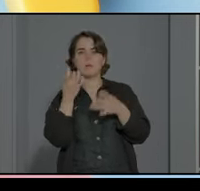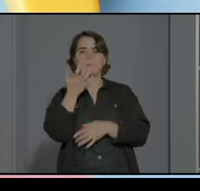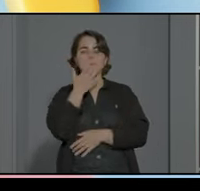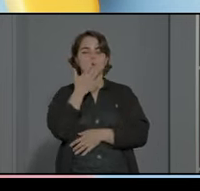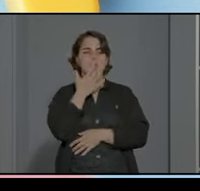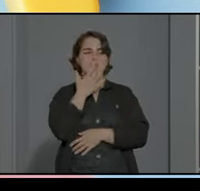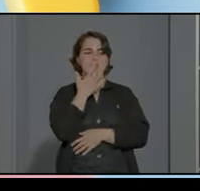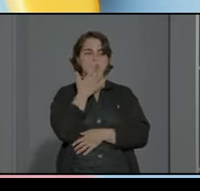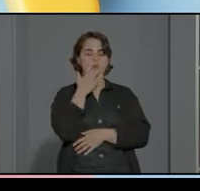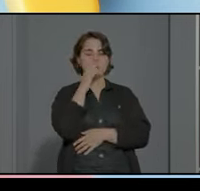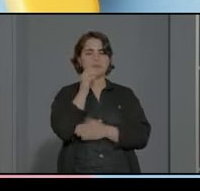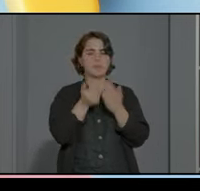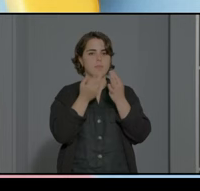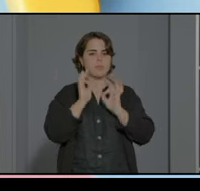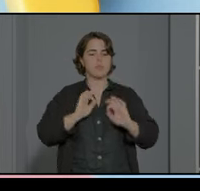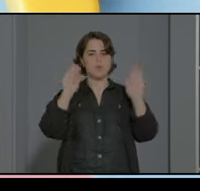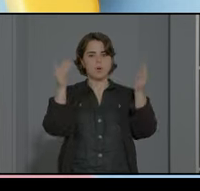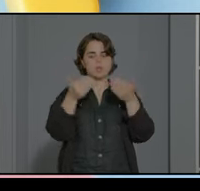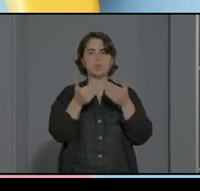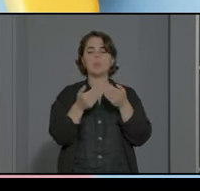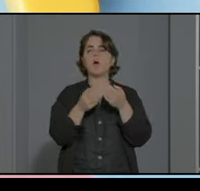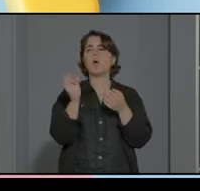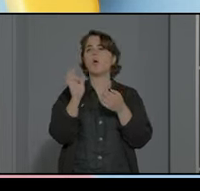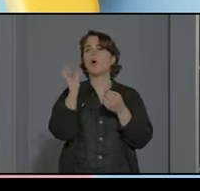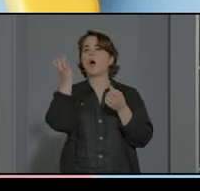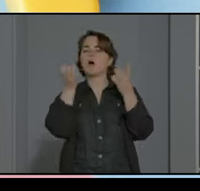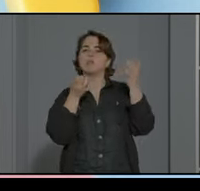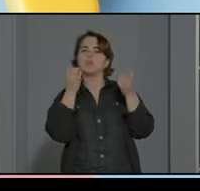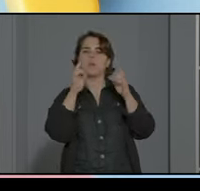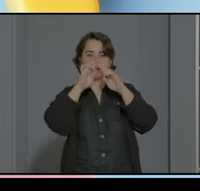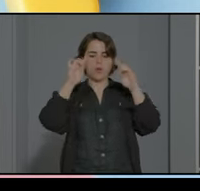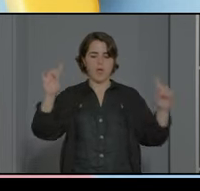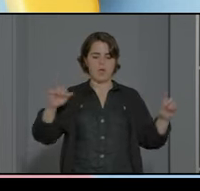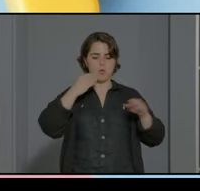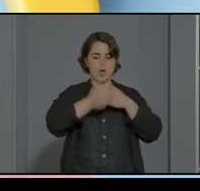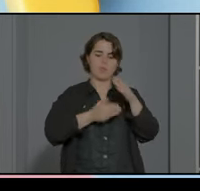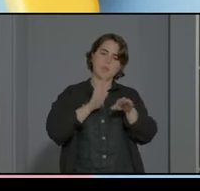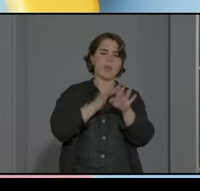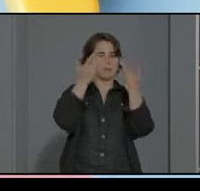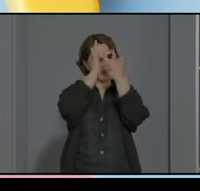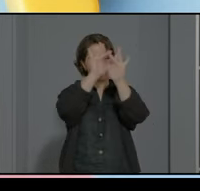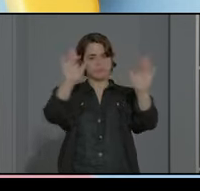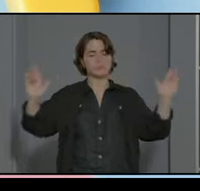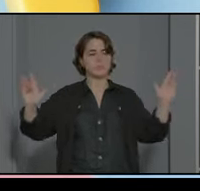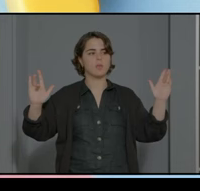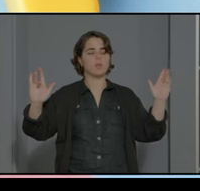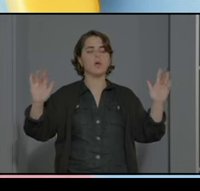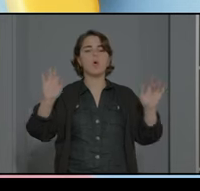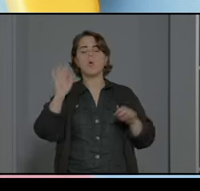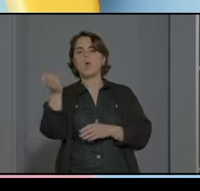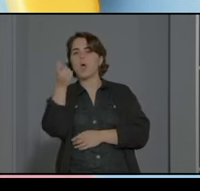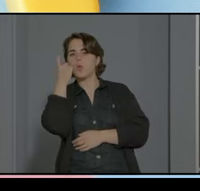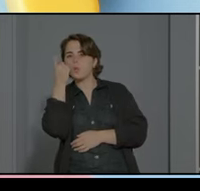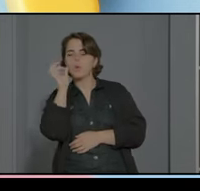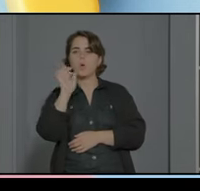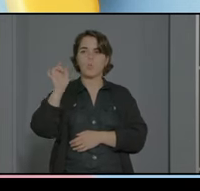tanto en el día del autismo como en otras actividades que vamos realizando durante el año de sensibilización tanto con alumnado como